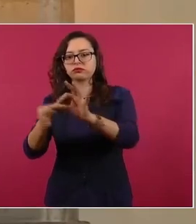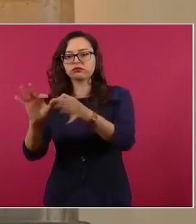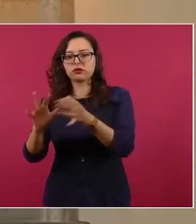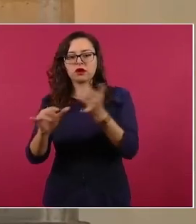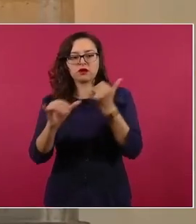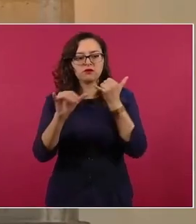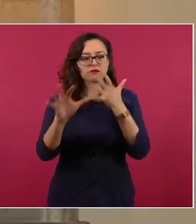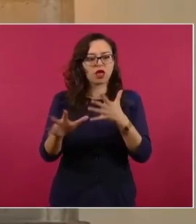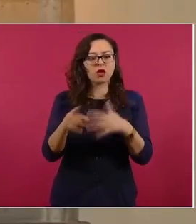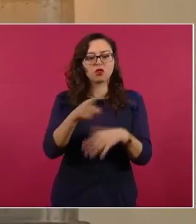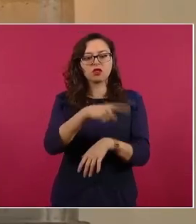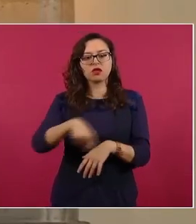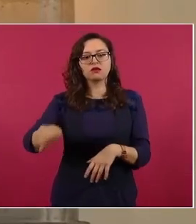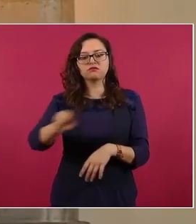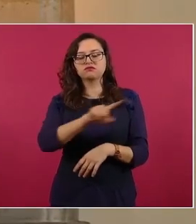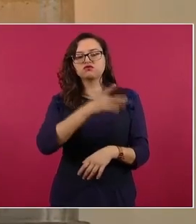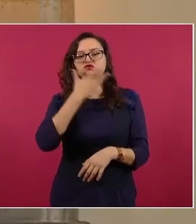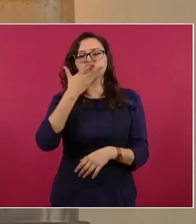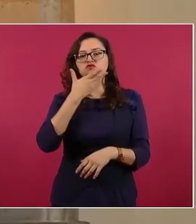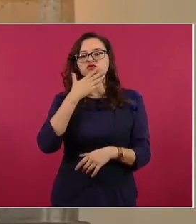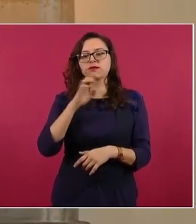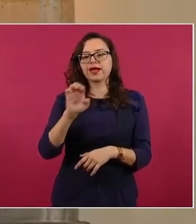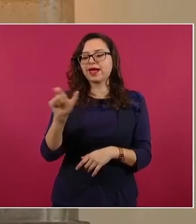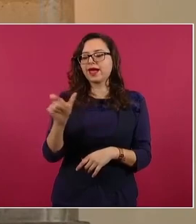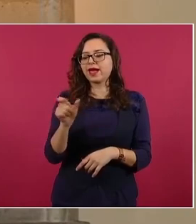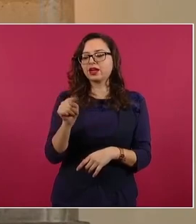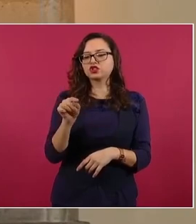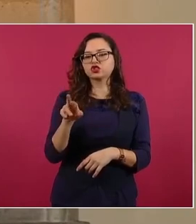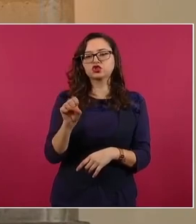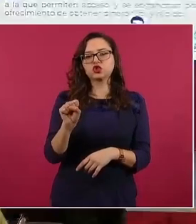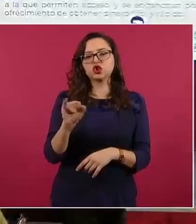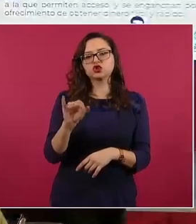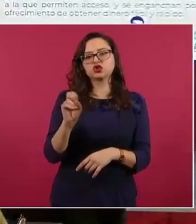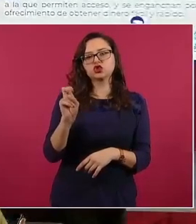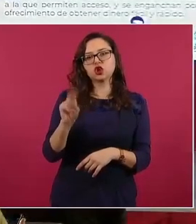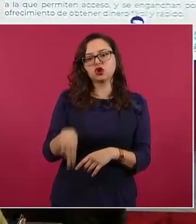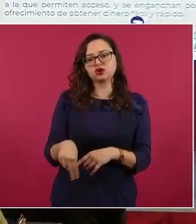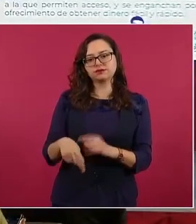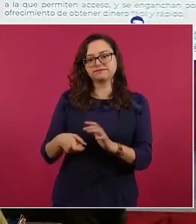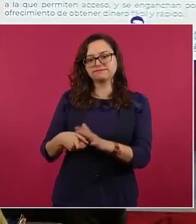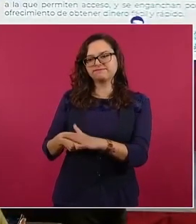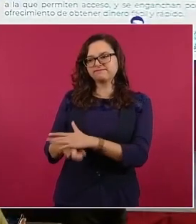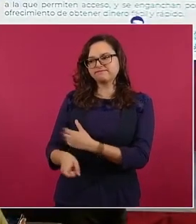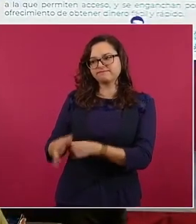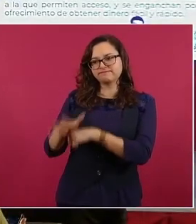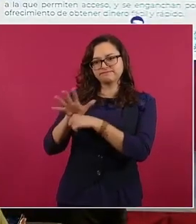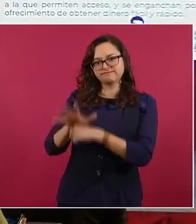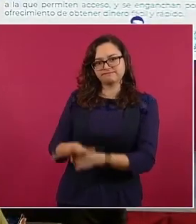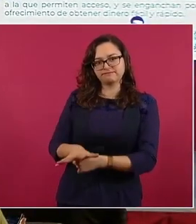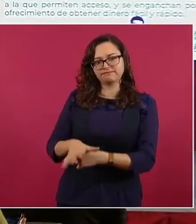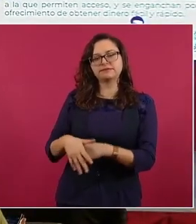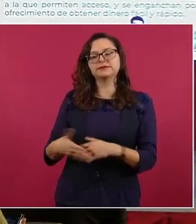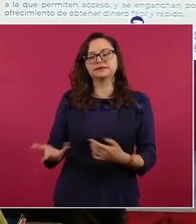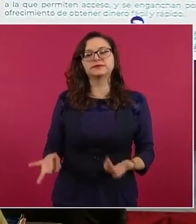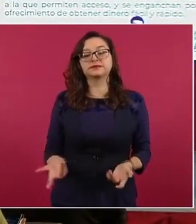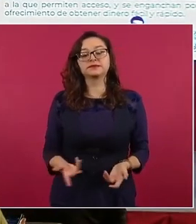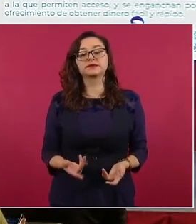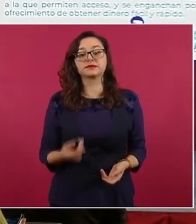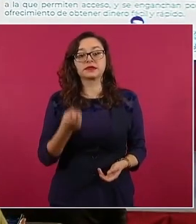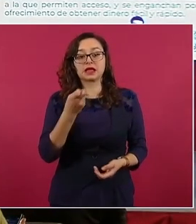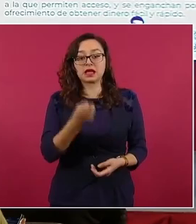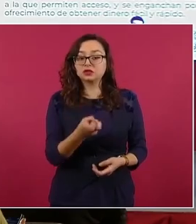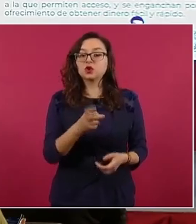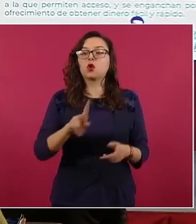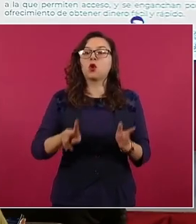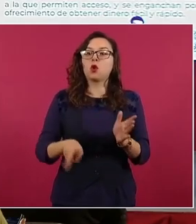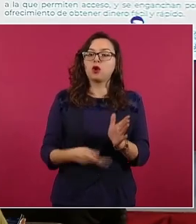fraude y de extorsión. Volvemos a hacer un llamado a la ciudadanía para alertarlos de este tipo de aplicaciones